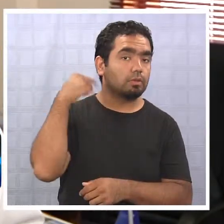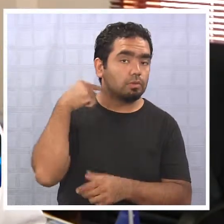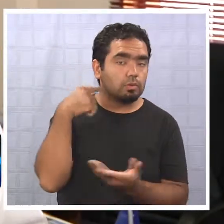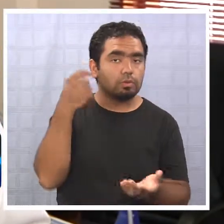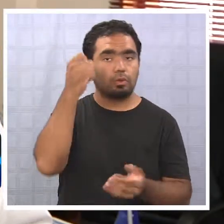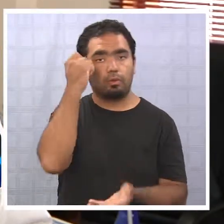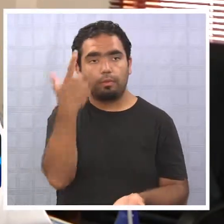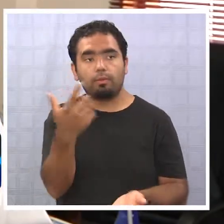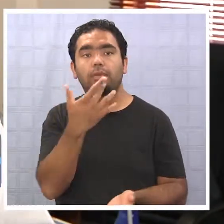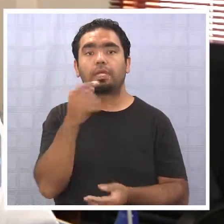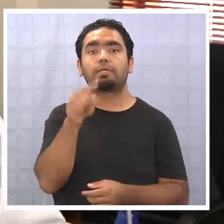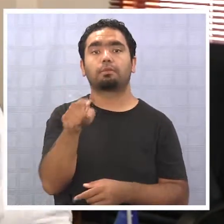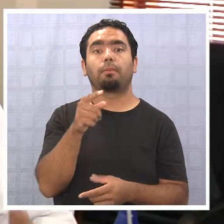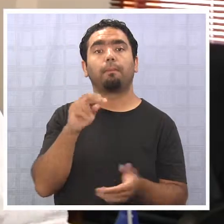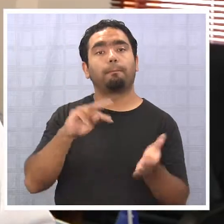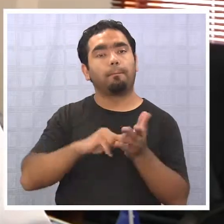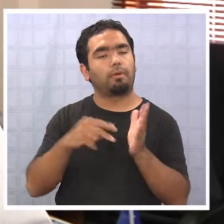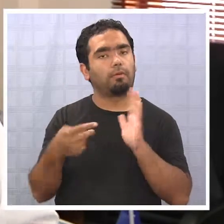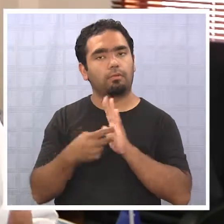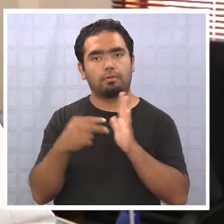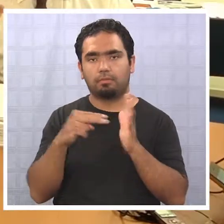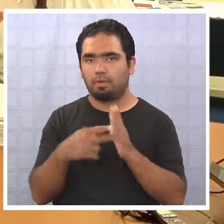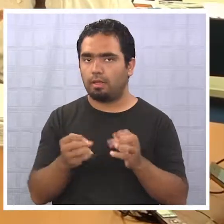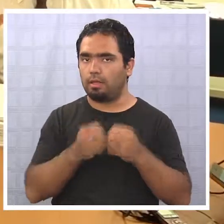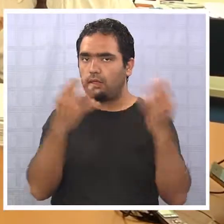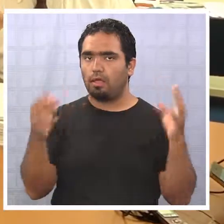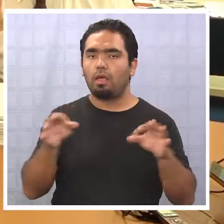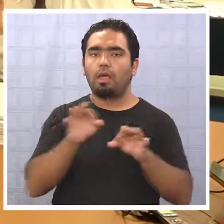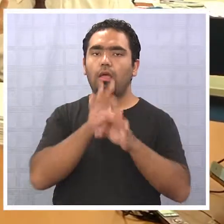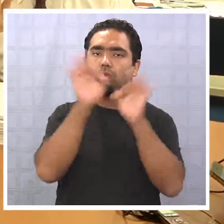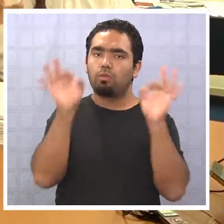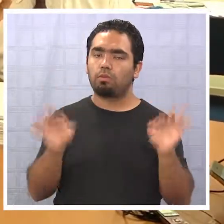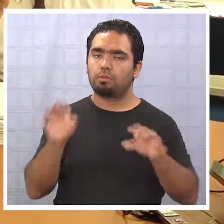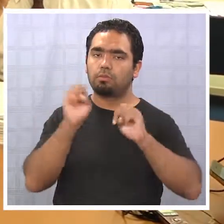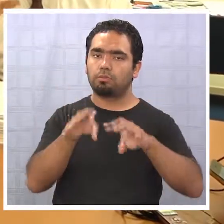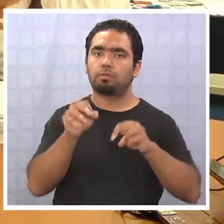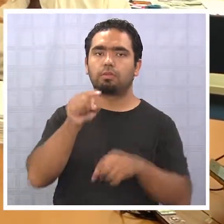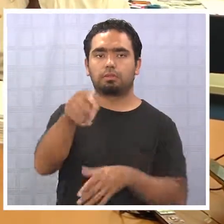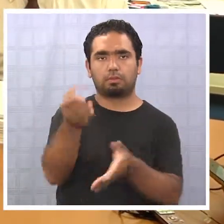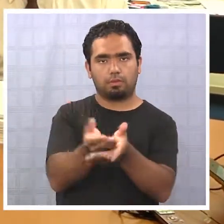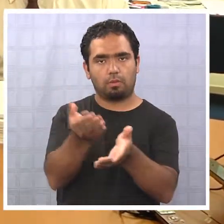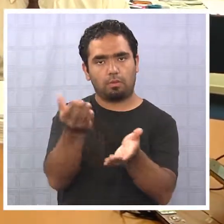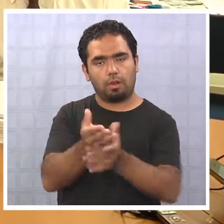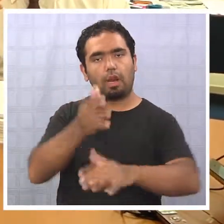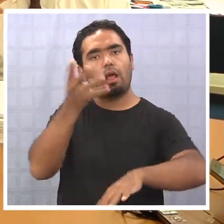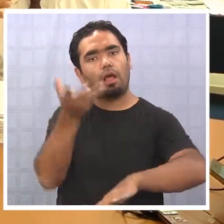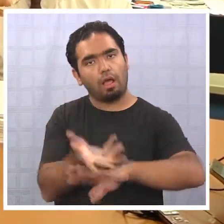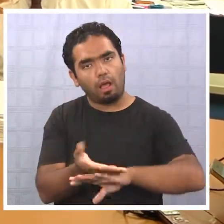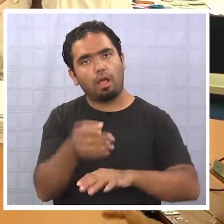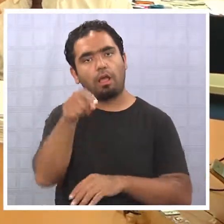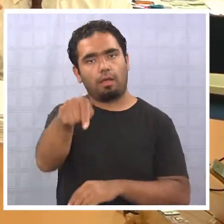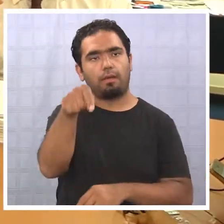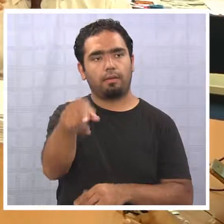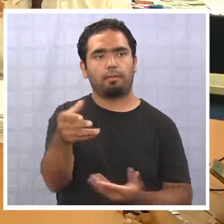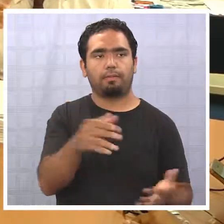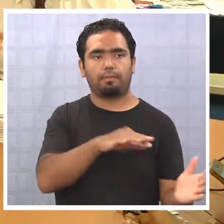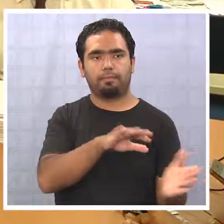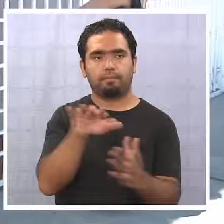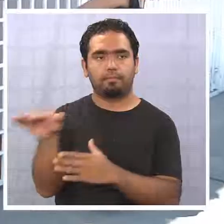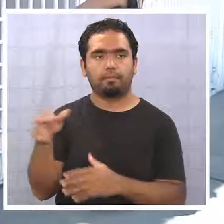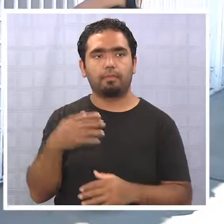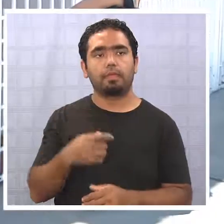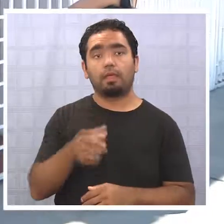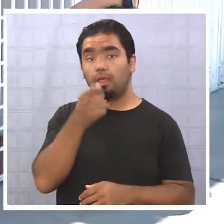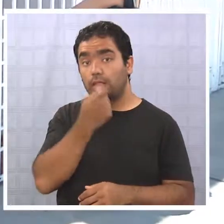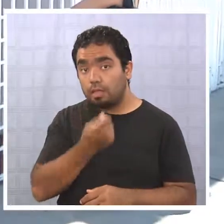riesgo. En riesgo en la escolaridad, en la educación media de las niñas, de los niños que están en ese liceo, en estos